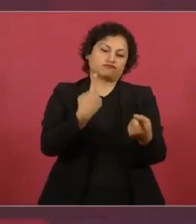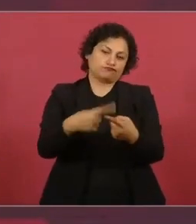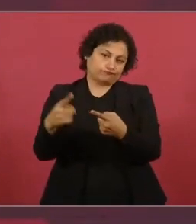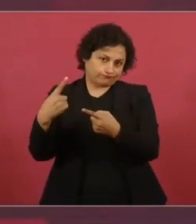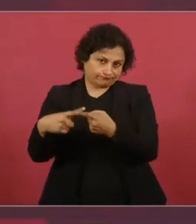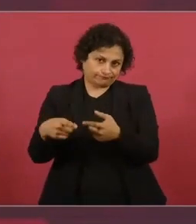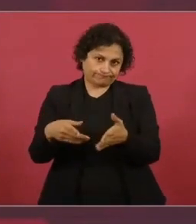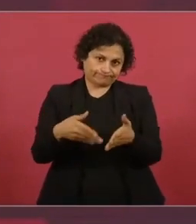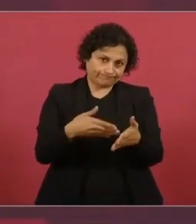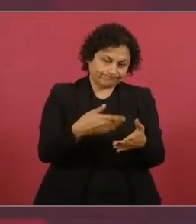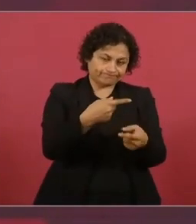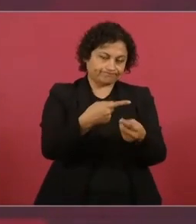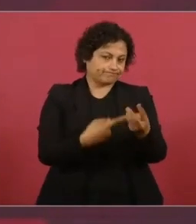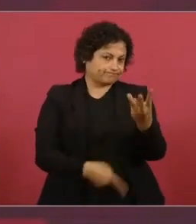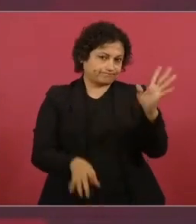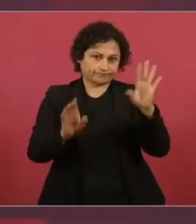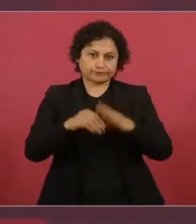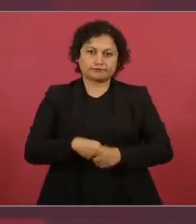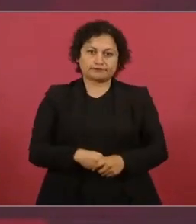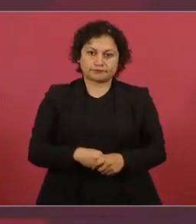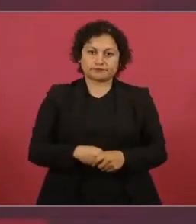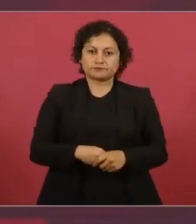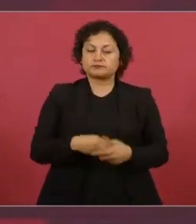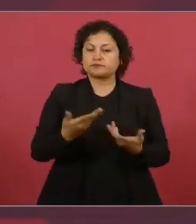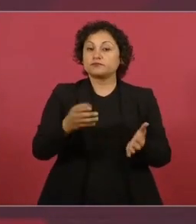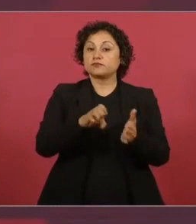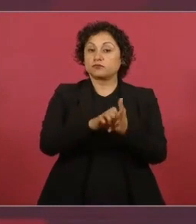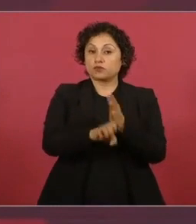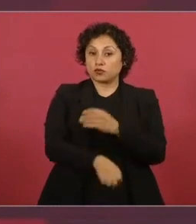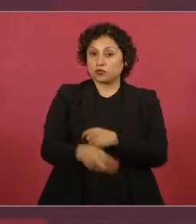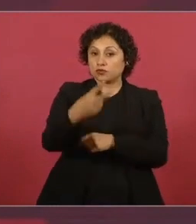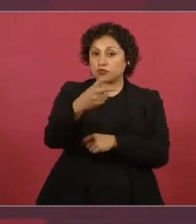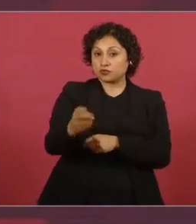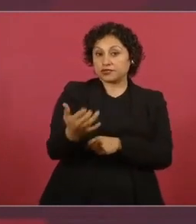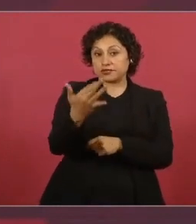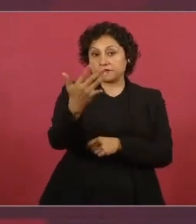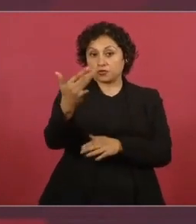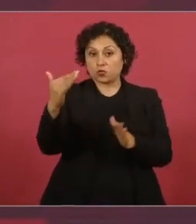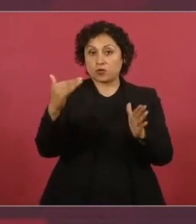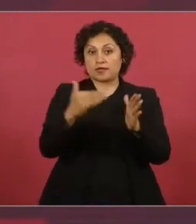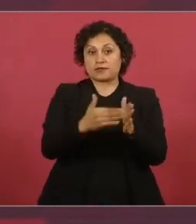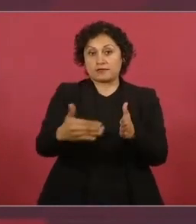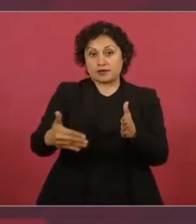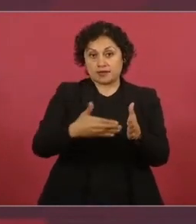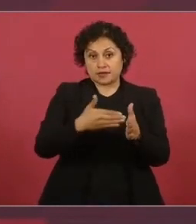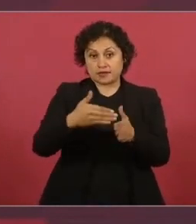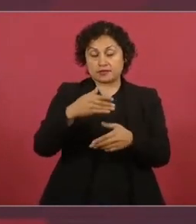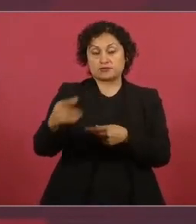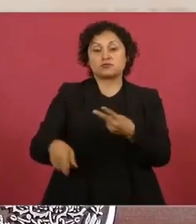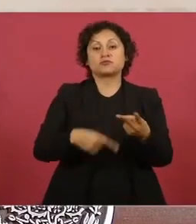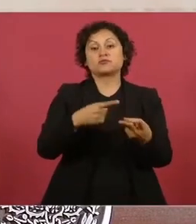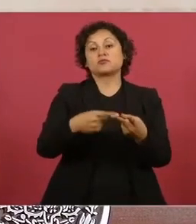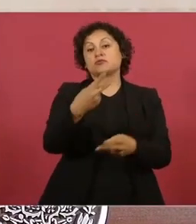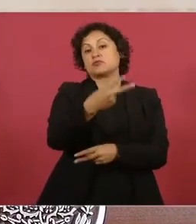Más de 250 mil estufas, 250 mil refrigeradores,